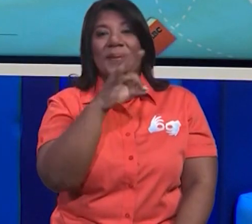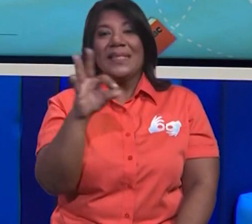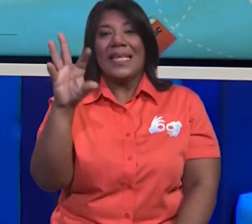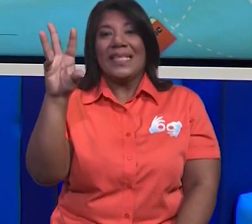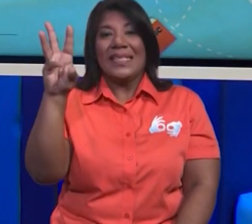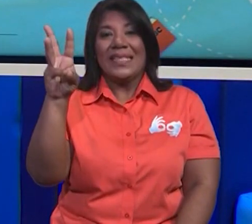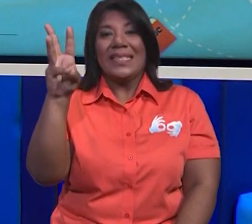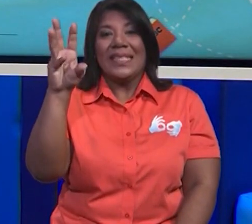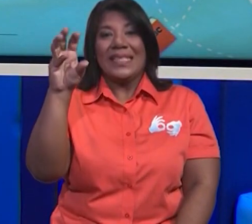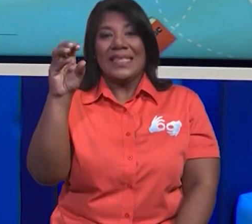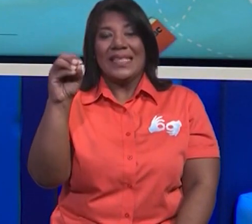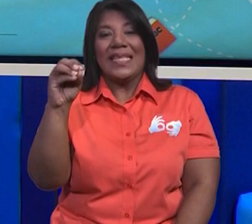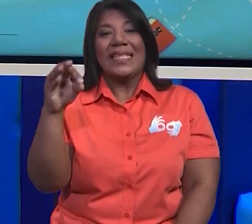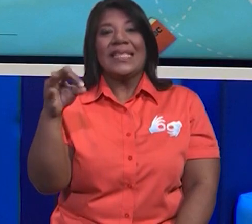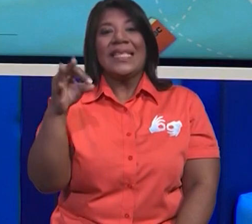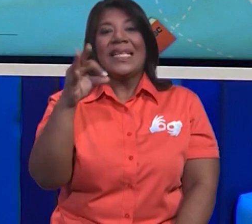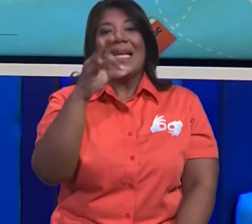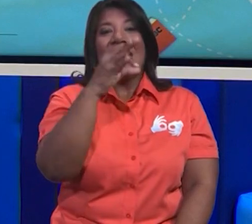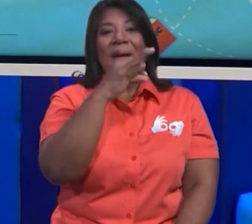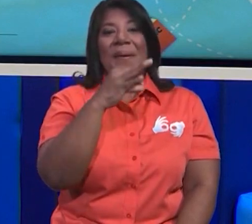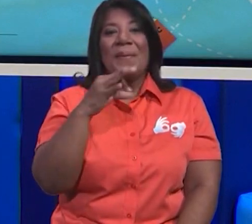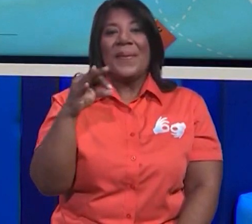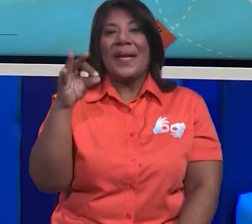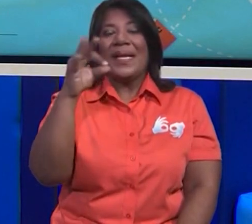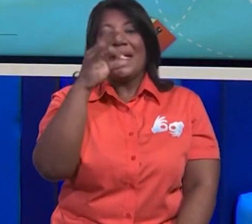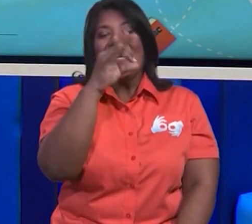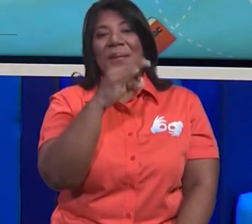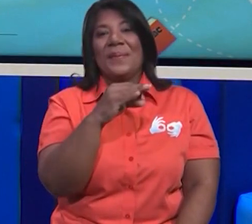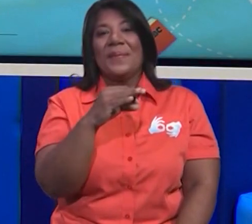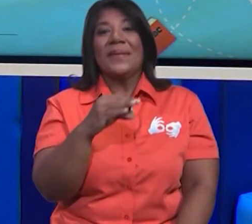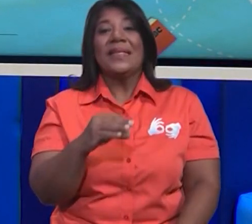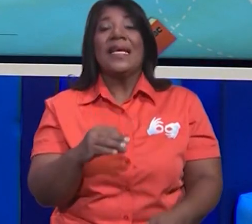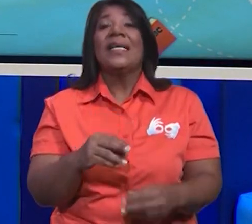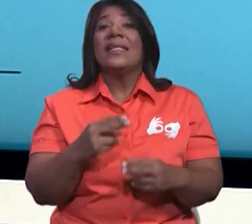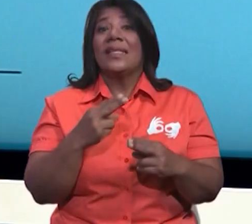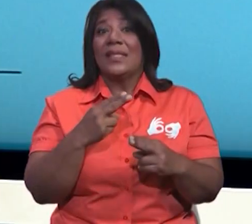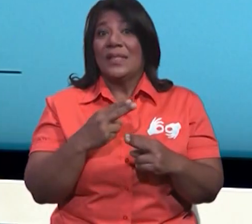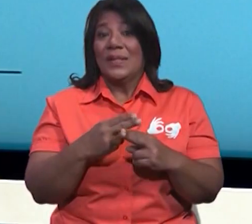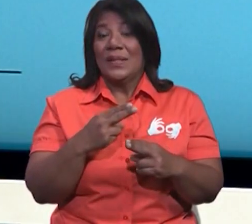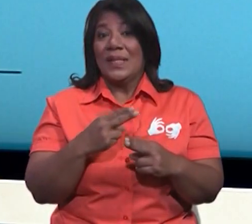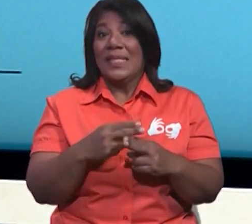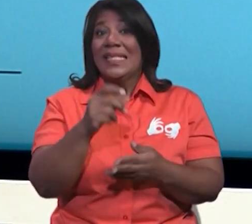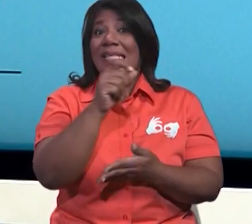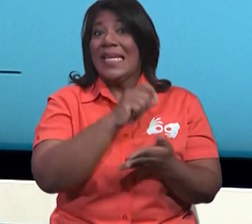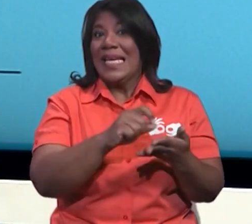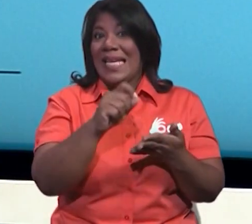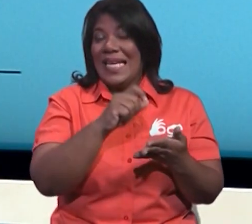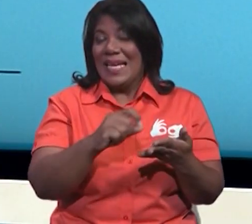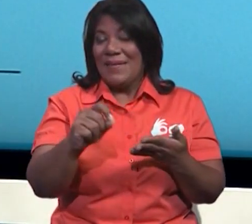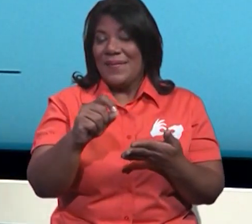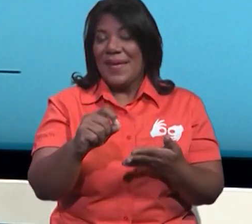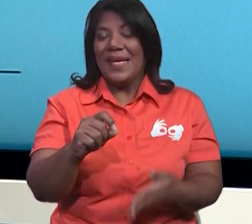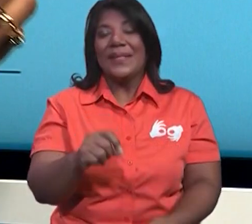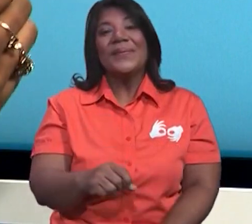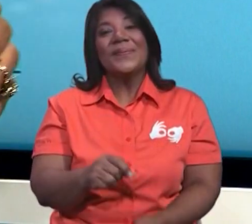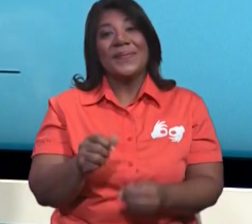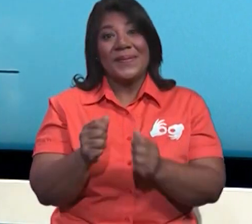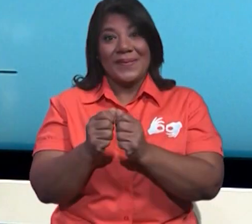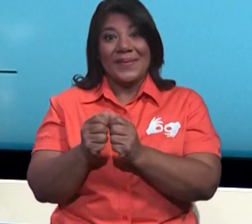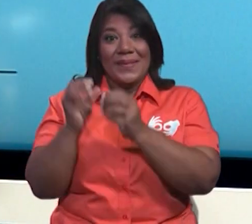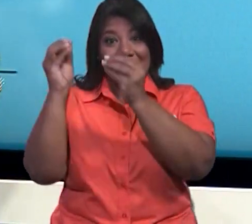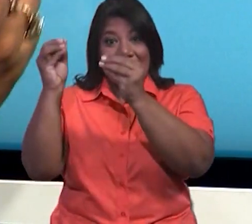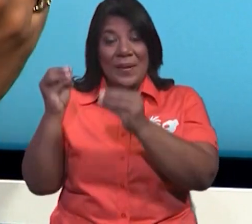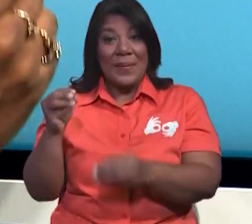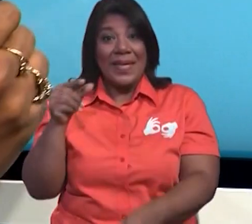mariposas. Y este es el número 60. Y su nombre es así. Presta atención y escribe conmigo.